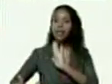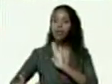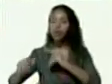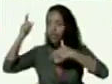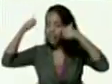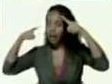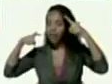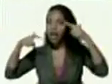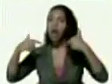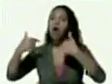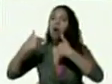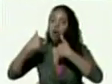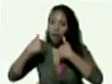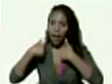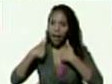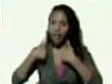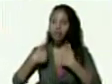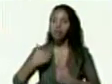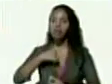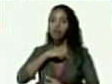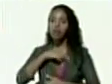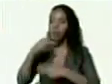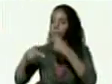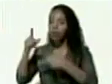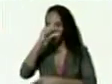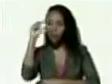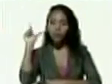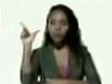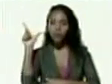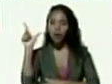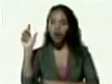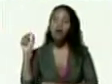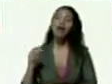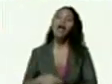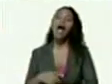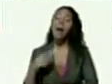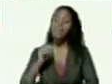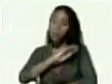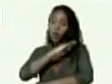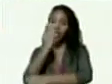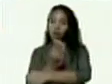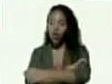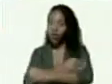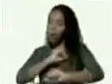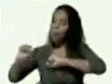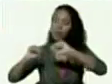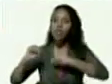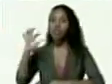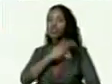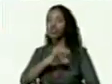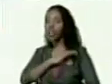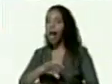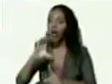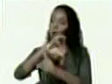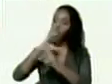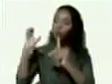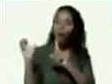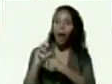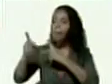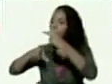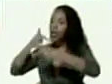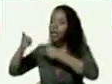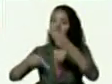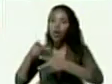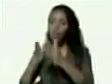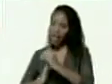el partido socialista unido de venezuela es un poderoso movimiento social cultural y político